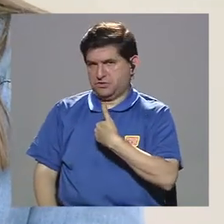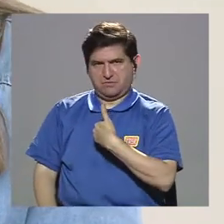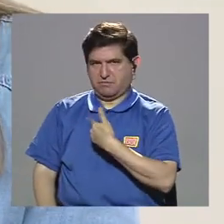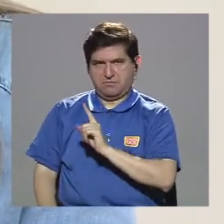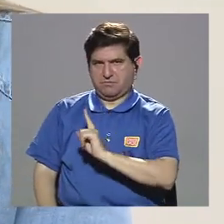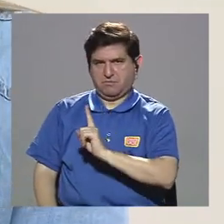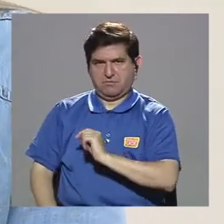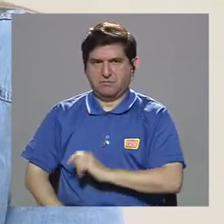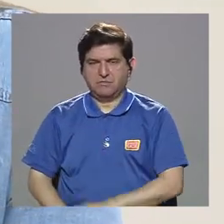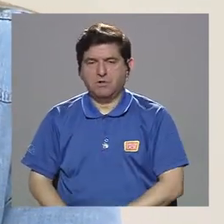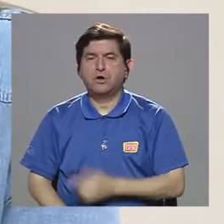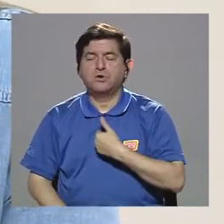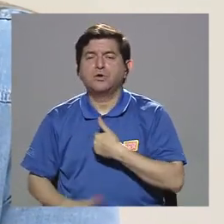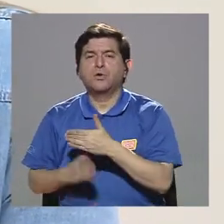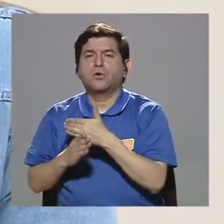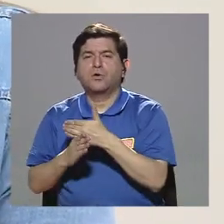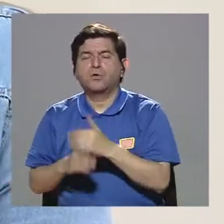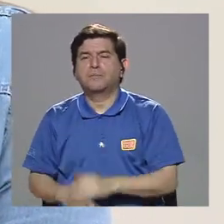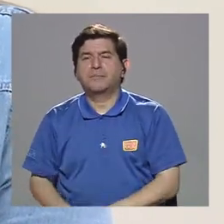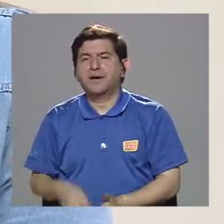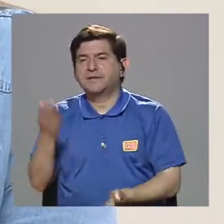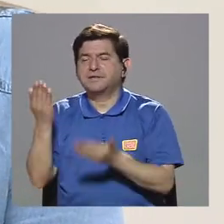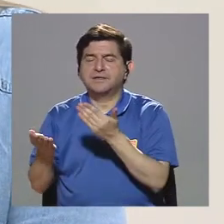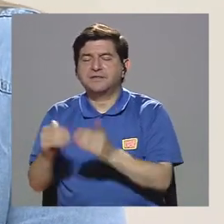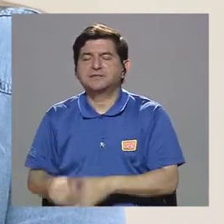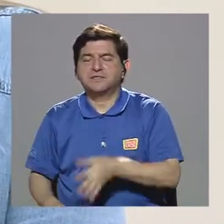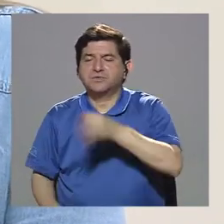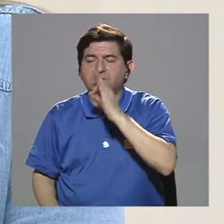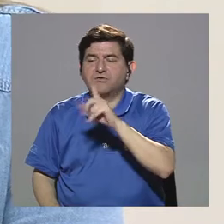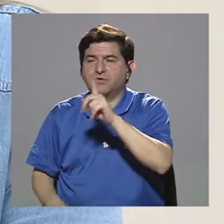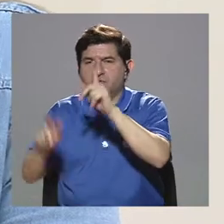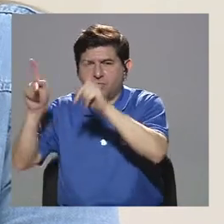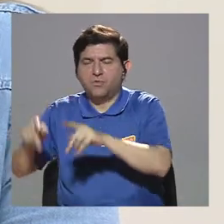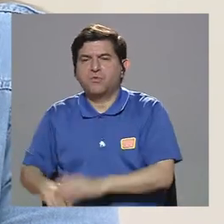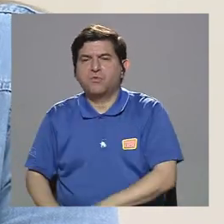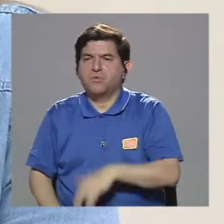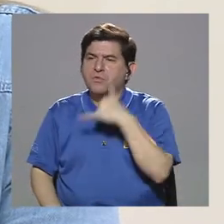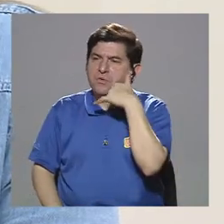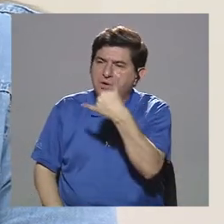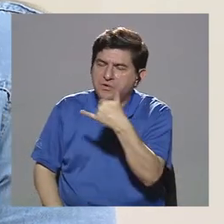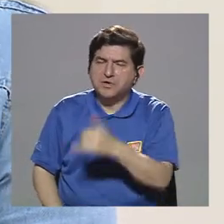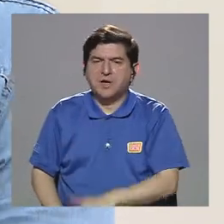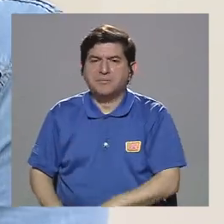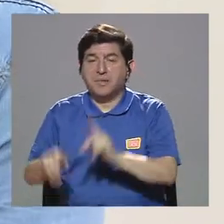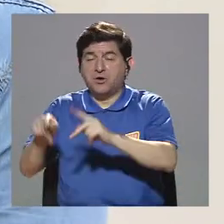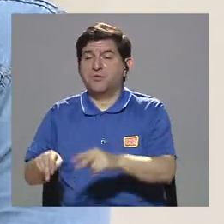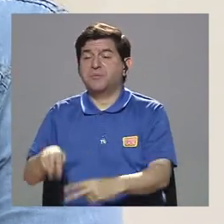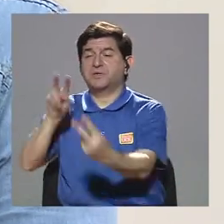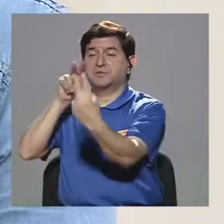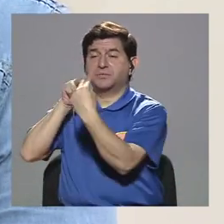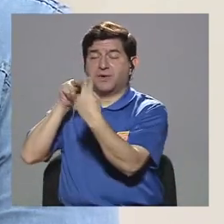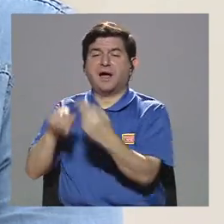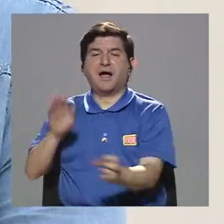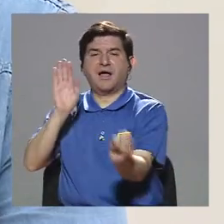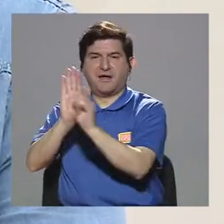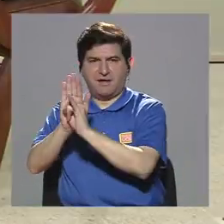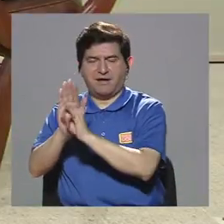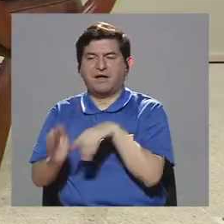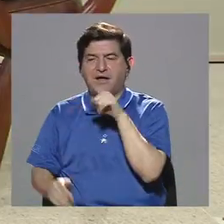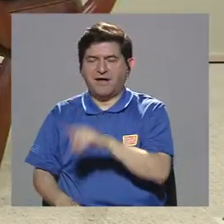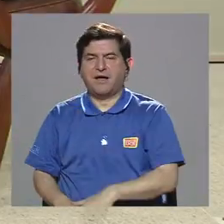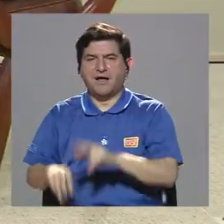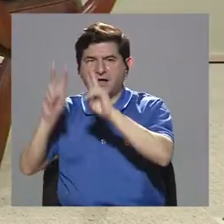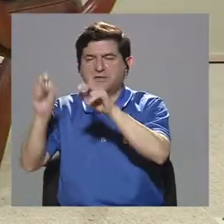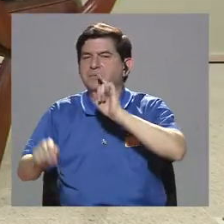comparto el cafecito con una persona o llamo a alguien o alguien con solo ver me identifica. Hay un tema de confidencialidad